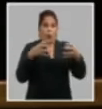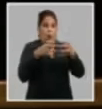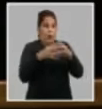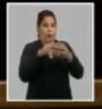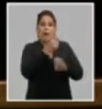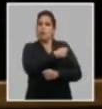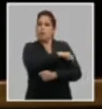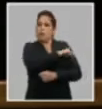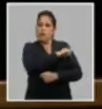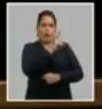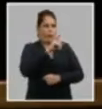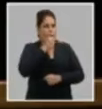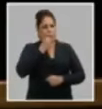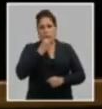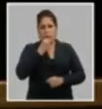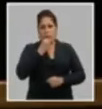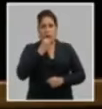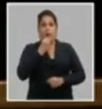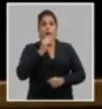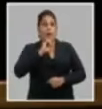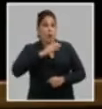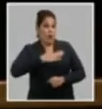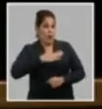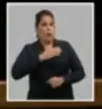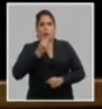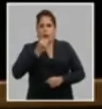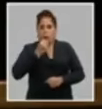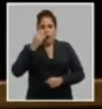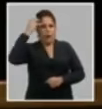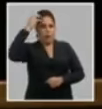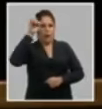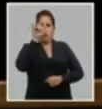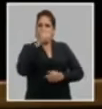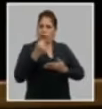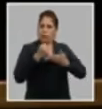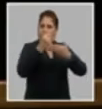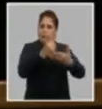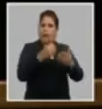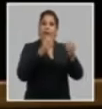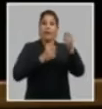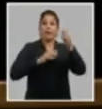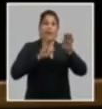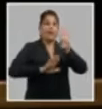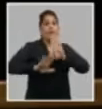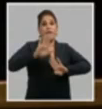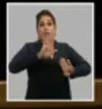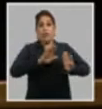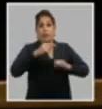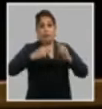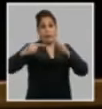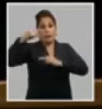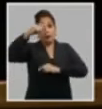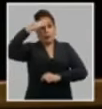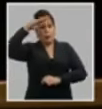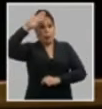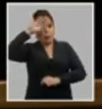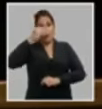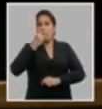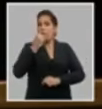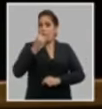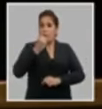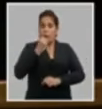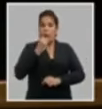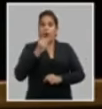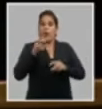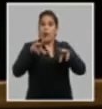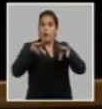pueblo en torno a su partido. El cual defenderá por siempre el principio de que en Cuba jamás se permitirá la